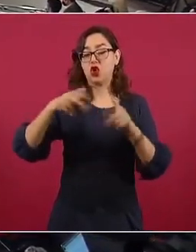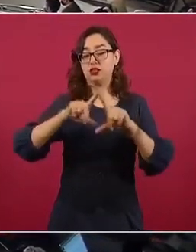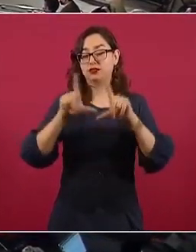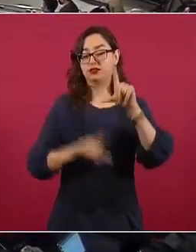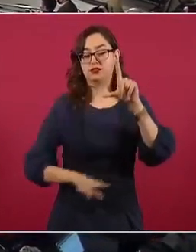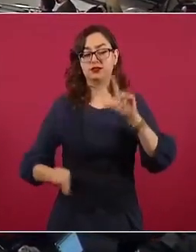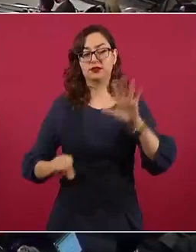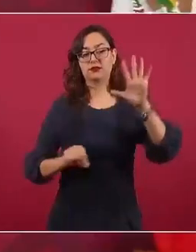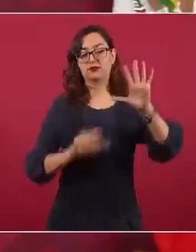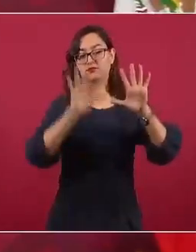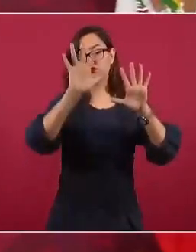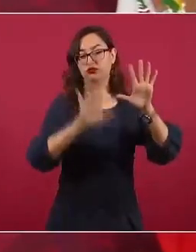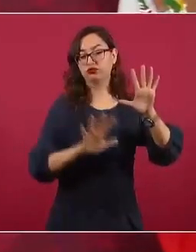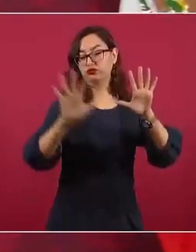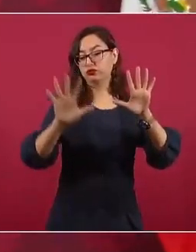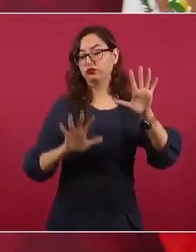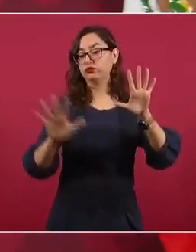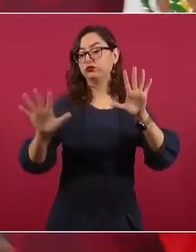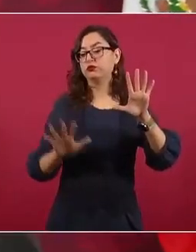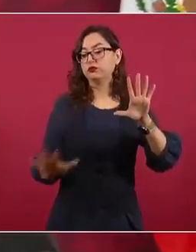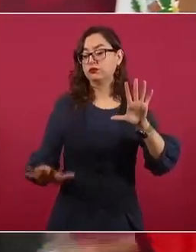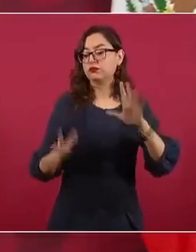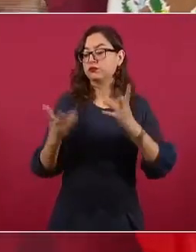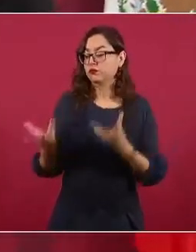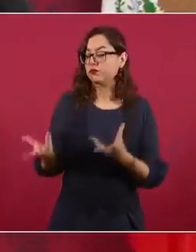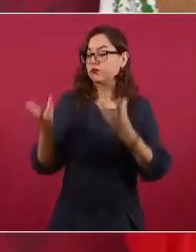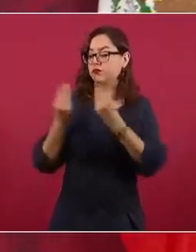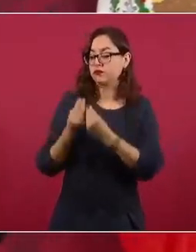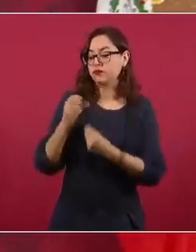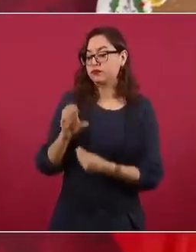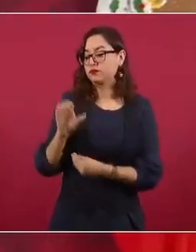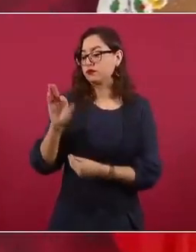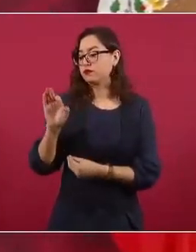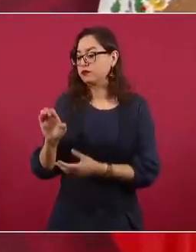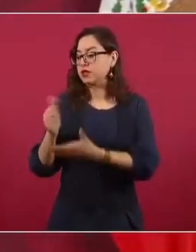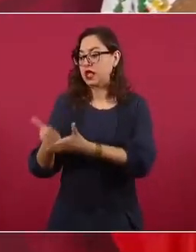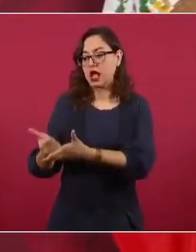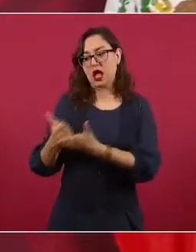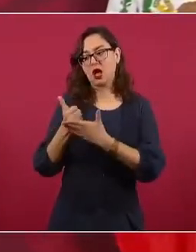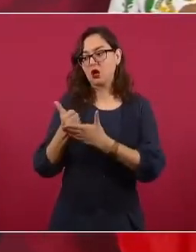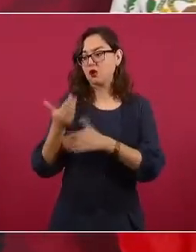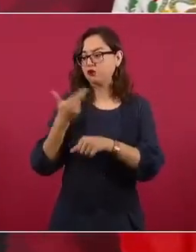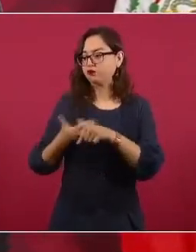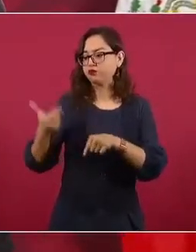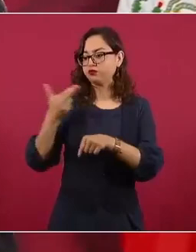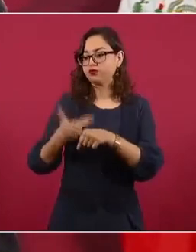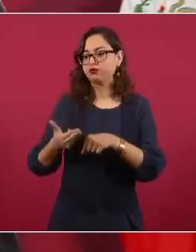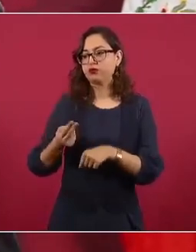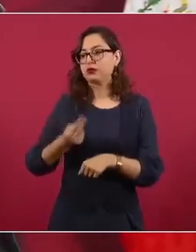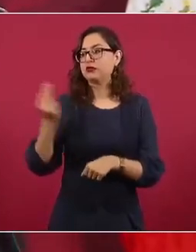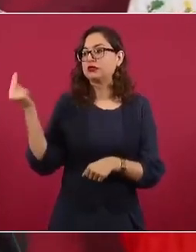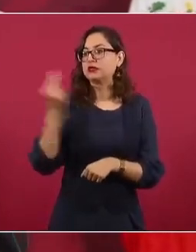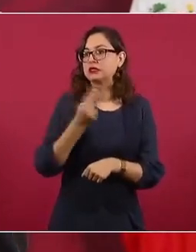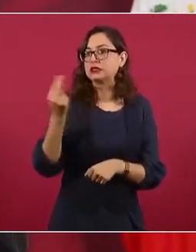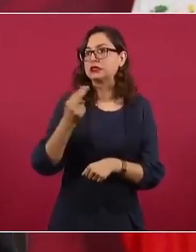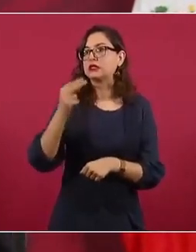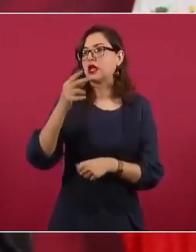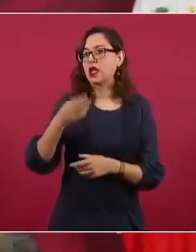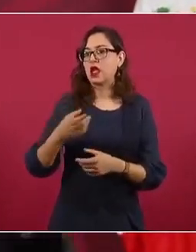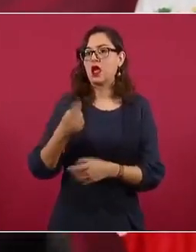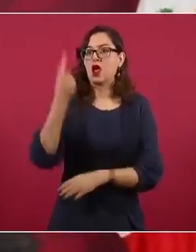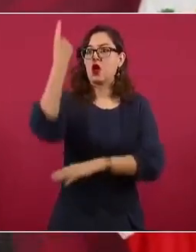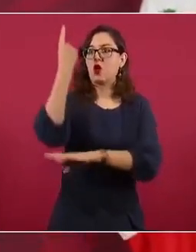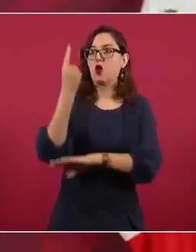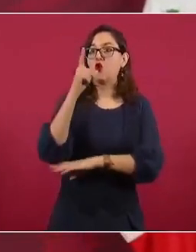porque necesitamos utilizar la infraestructura, la fibra óptica,